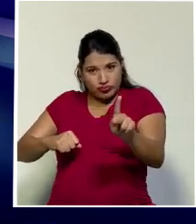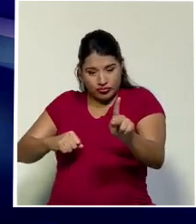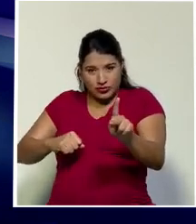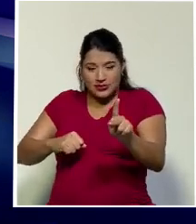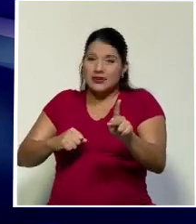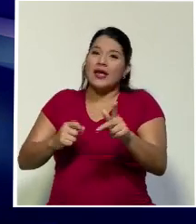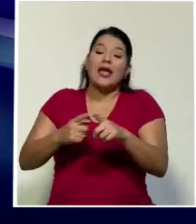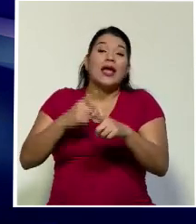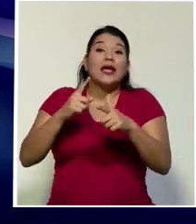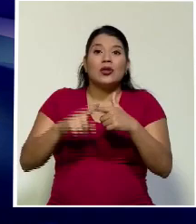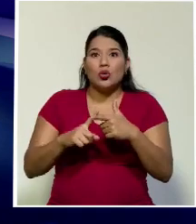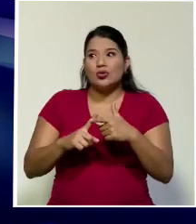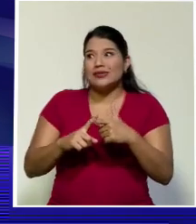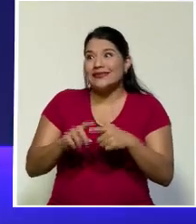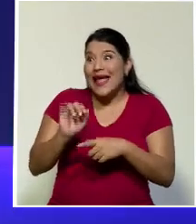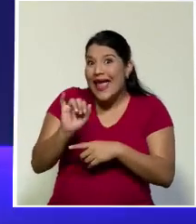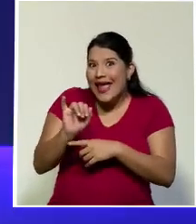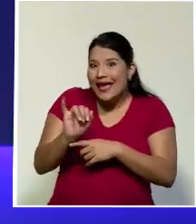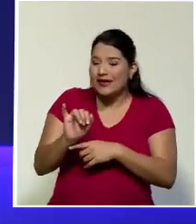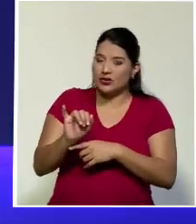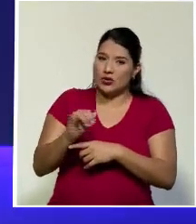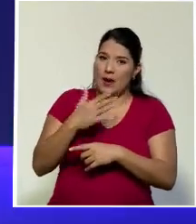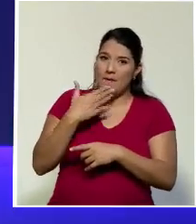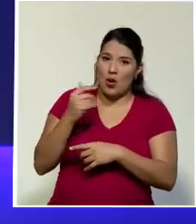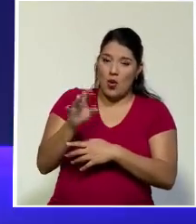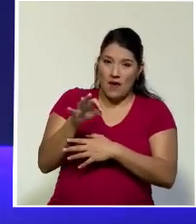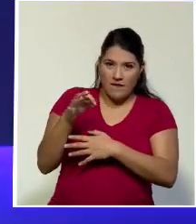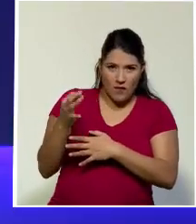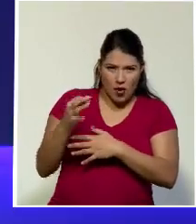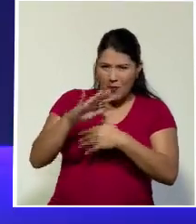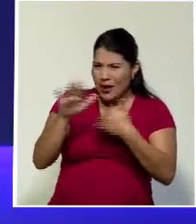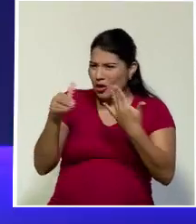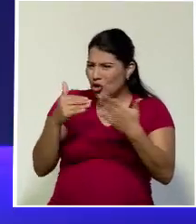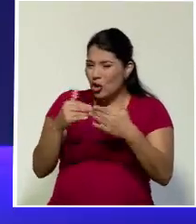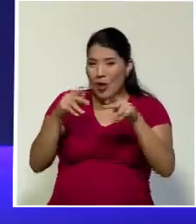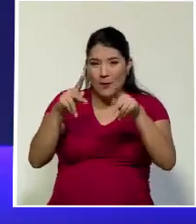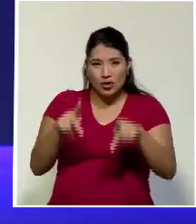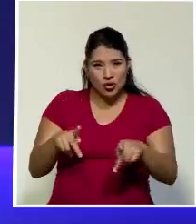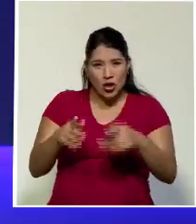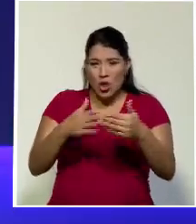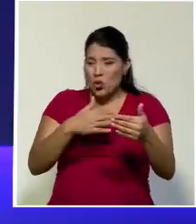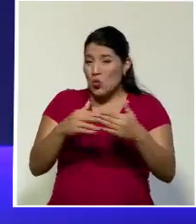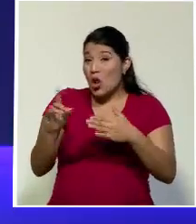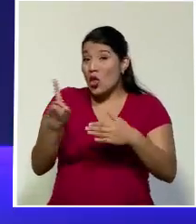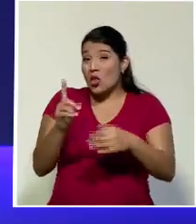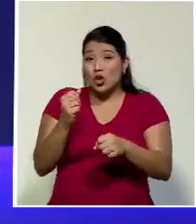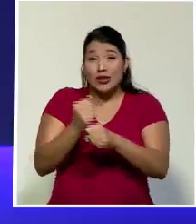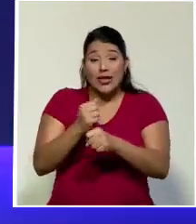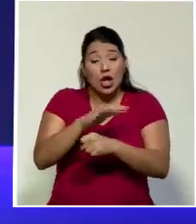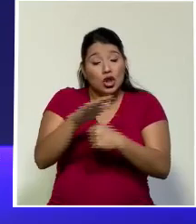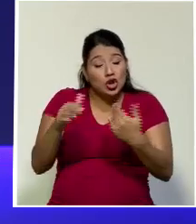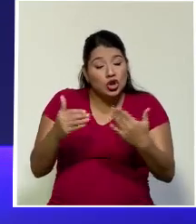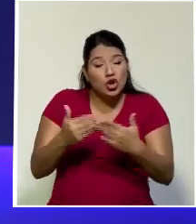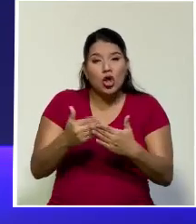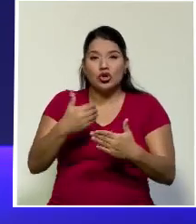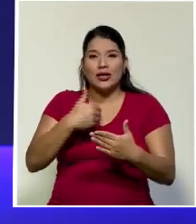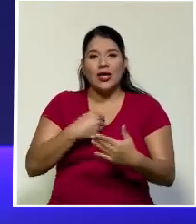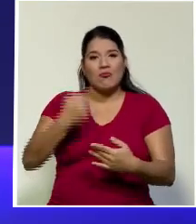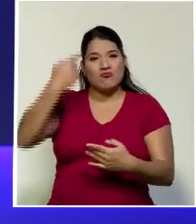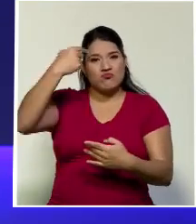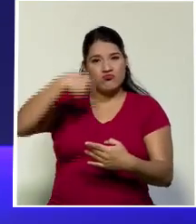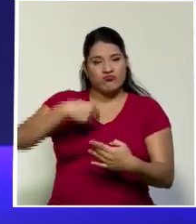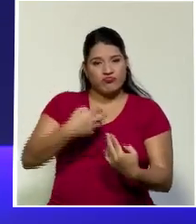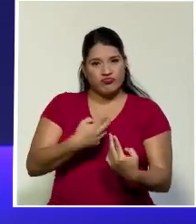permita que todas y todos, independientemente del sector donde trabajemos, estemos obligados a contribuir lo que en justicia